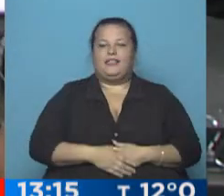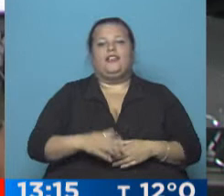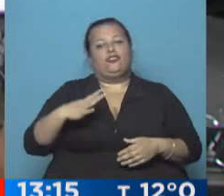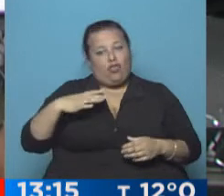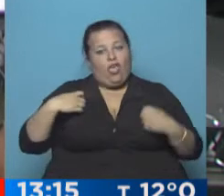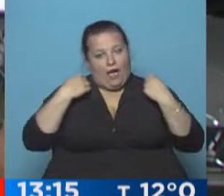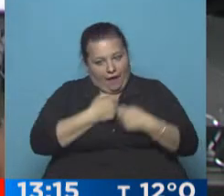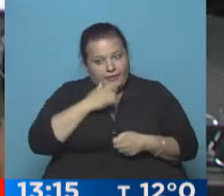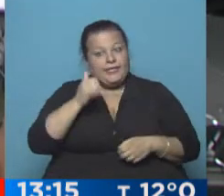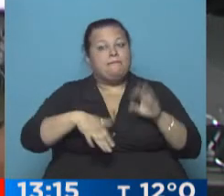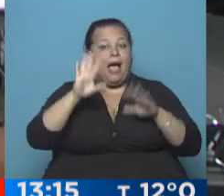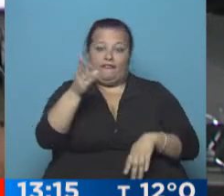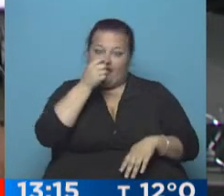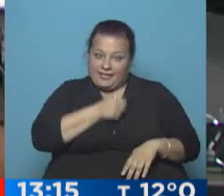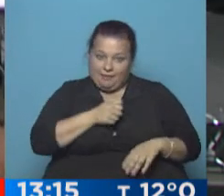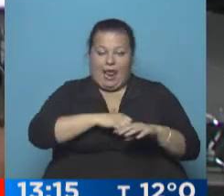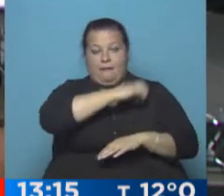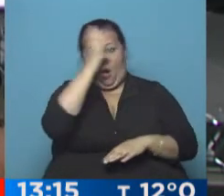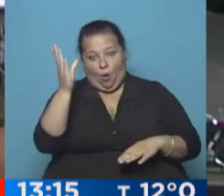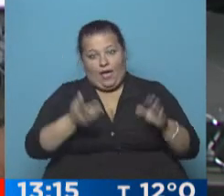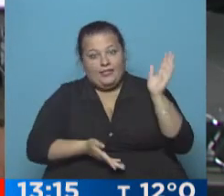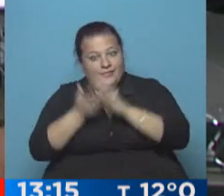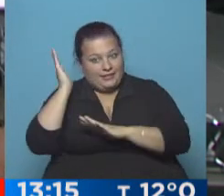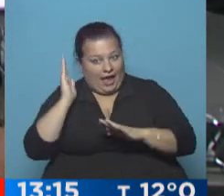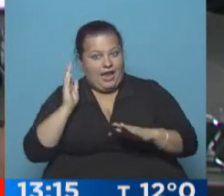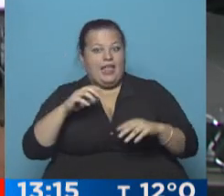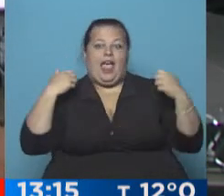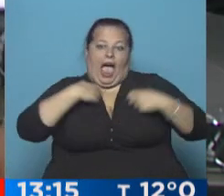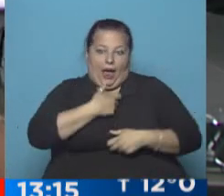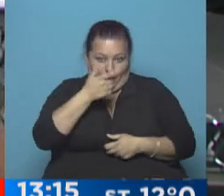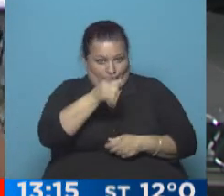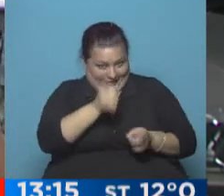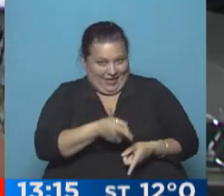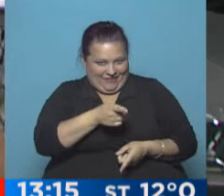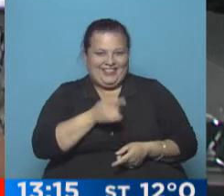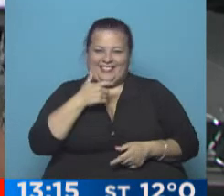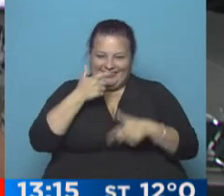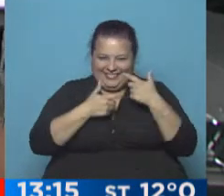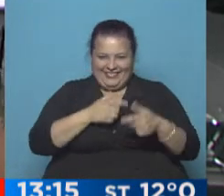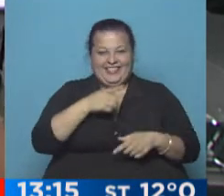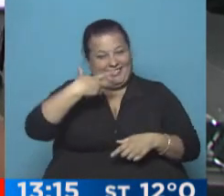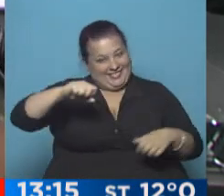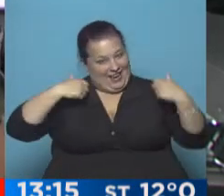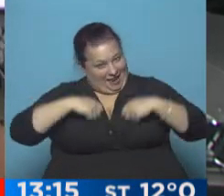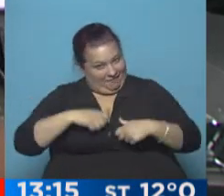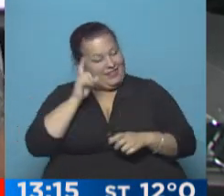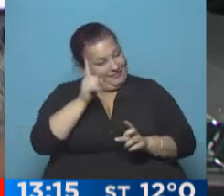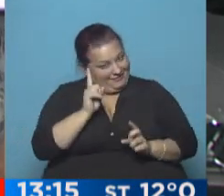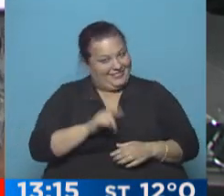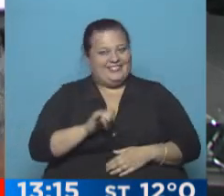a brigaditos. sobre todo el fin de semana, a la madrugada, cuando salís, a vendarte a brigada. Claro, usted también. Lleve camperita, yo sé lo que le digo.